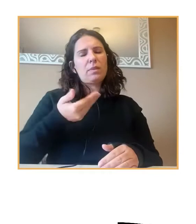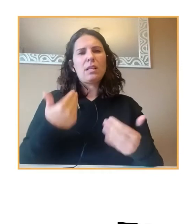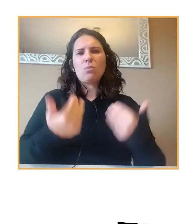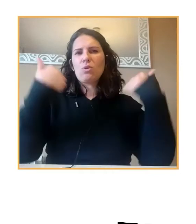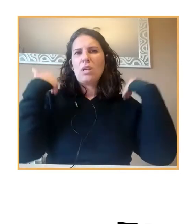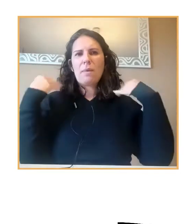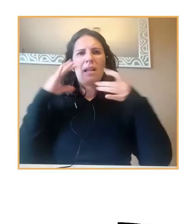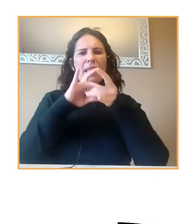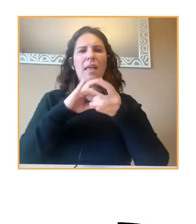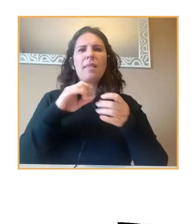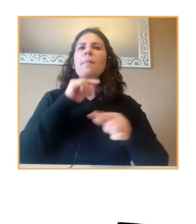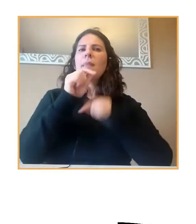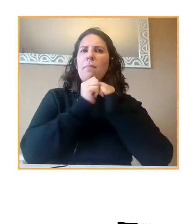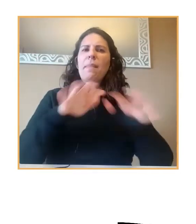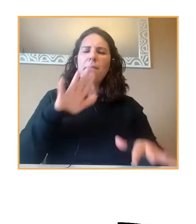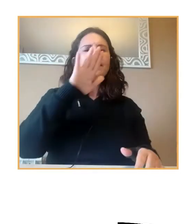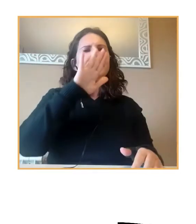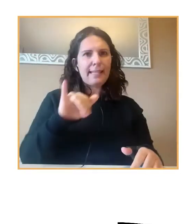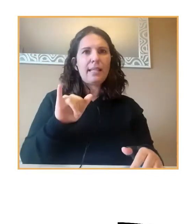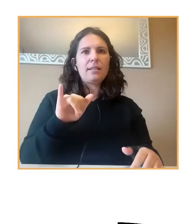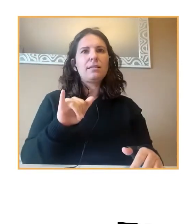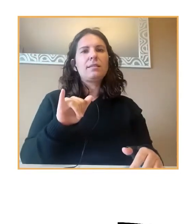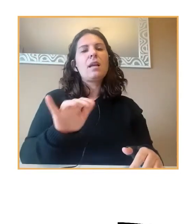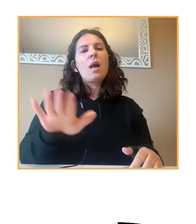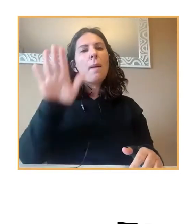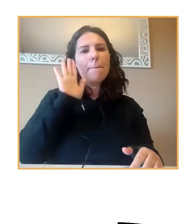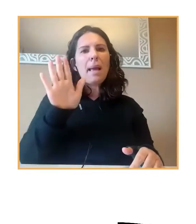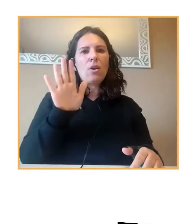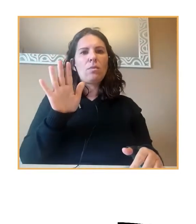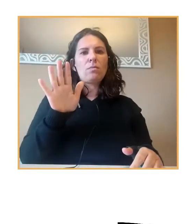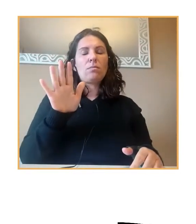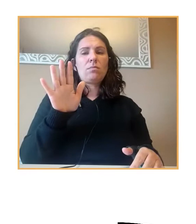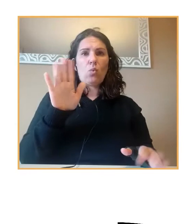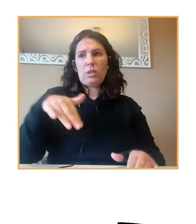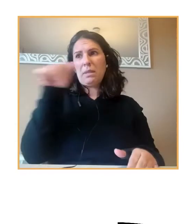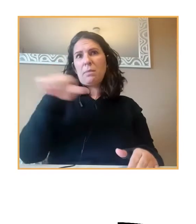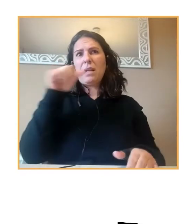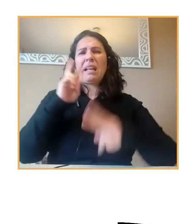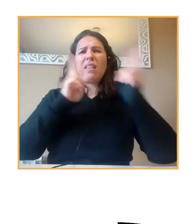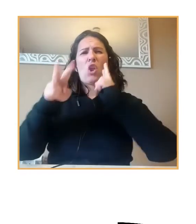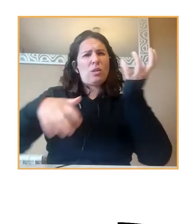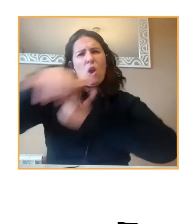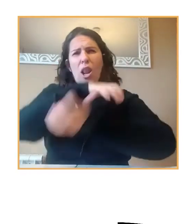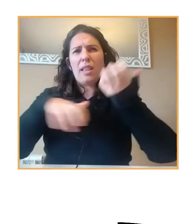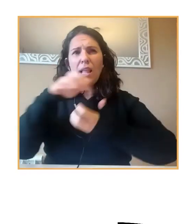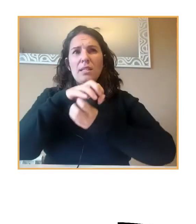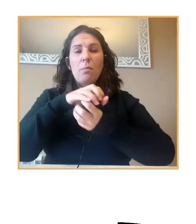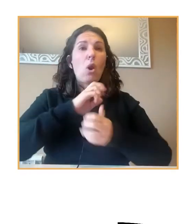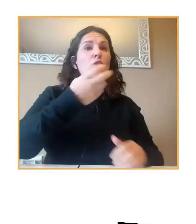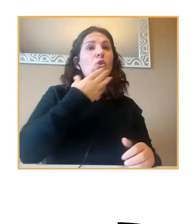de la pandemia sí pero bueno tenemos el contrapeso hay reacciones violentas ha habido en las últimas semanas pero también hay jóvenes preocupados